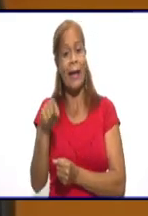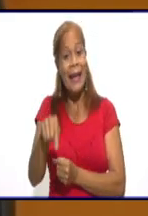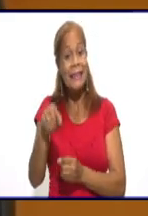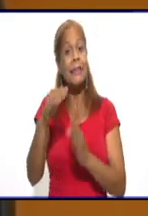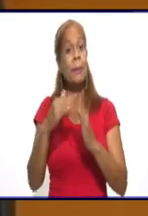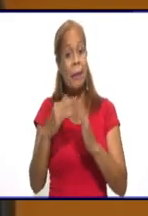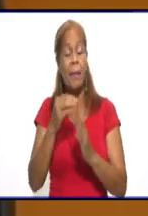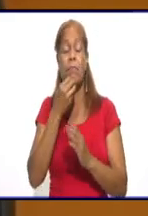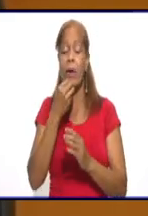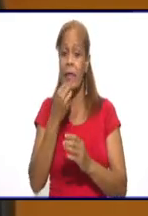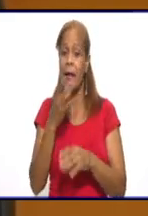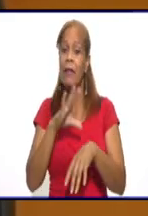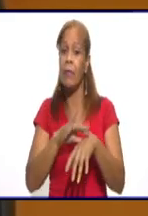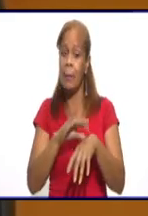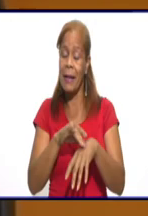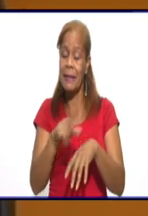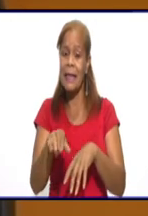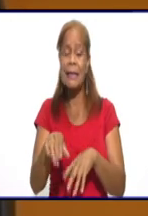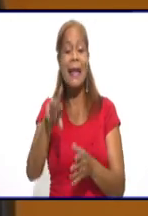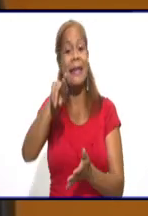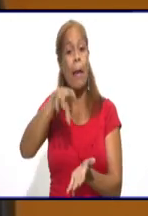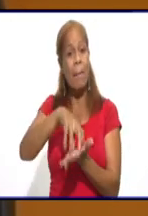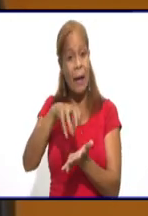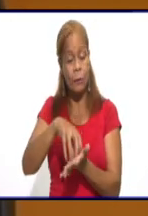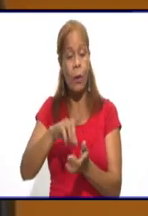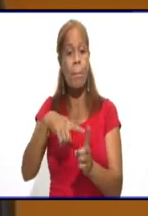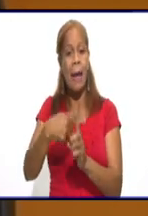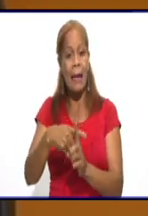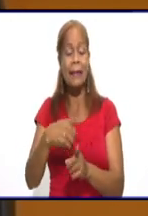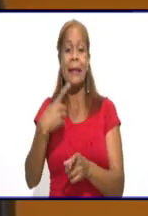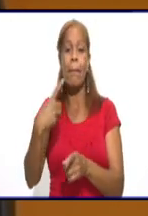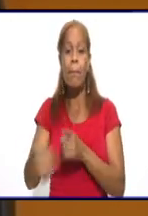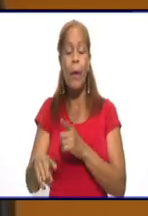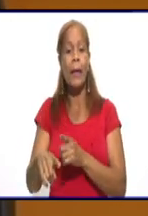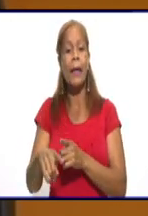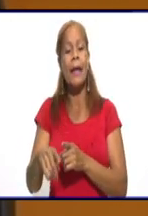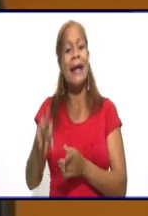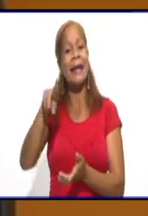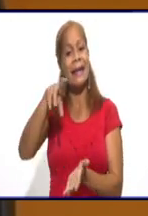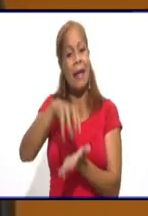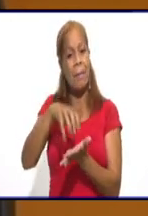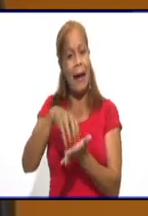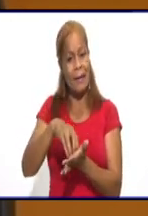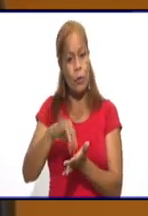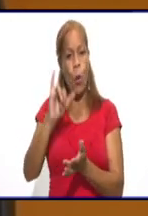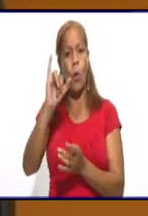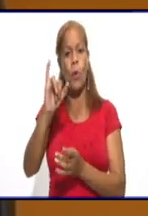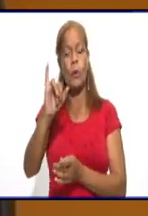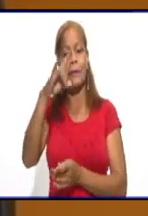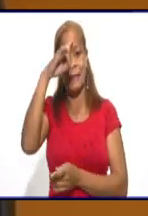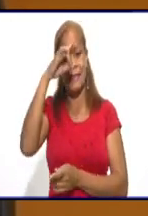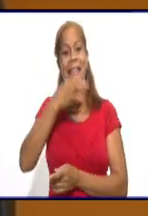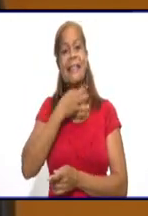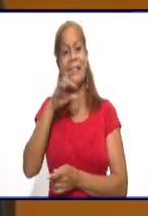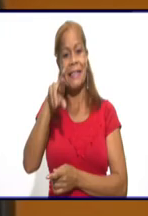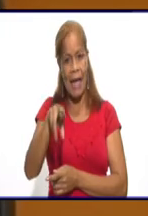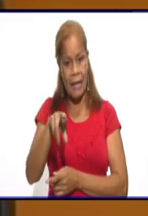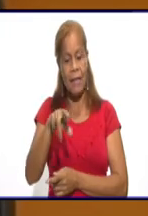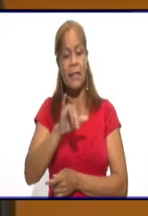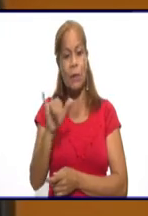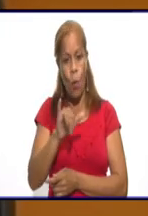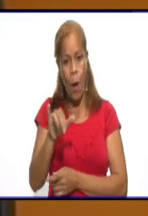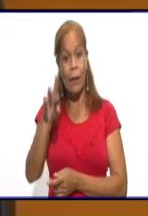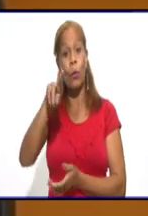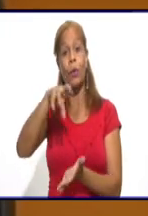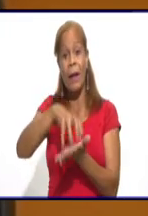Ese es el reparto que más nos preocupa. Seguido del reparto ICER, que también tiene una tasa de 272, que es un reparto